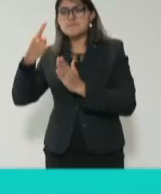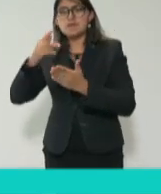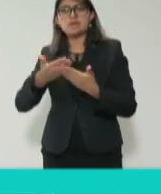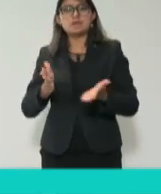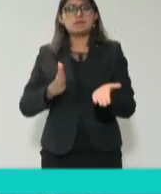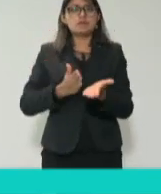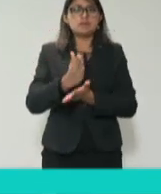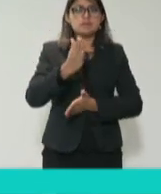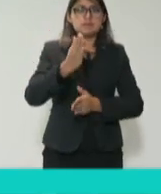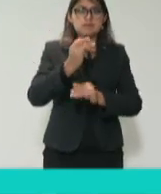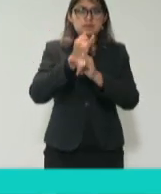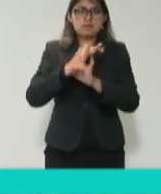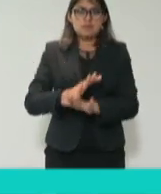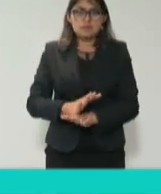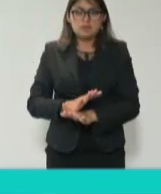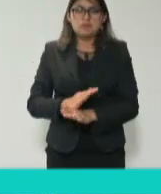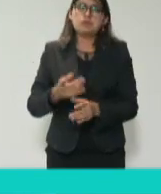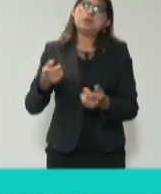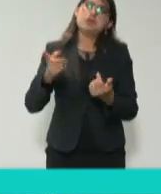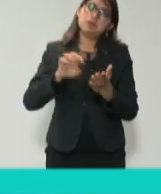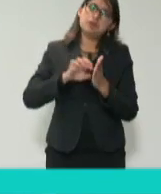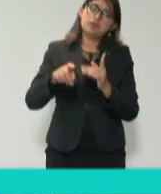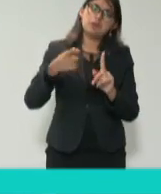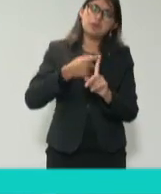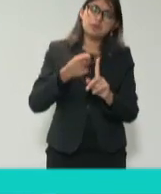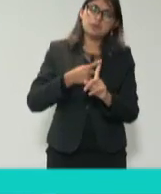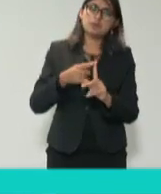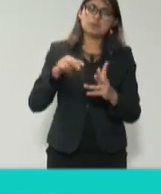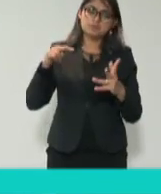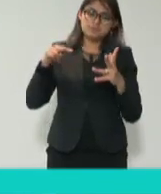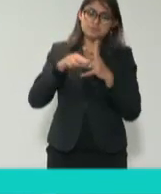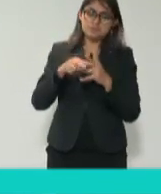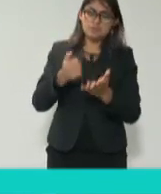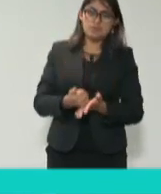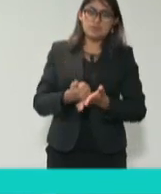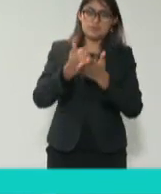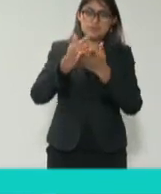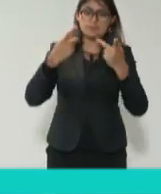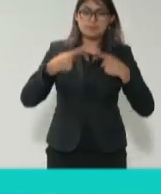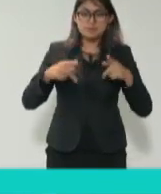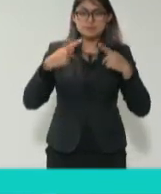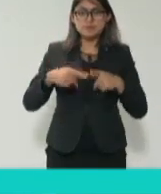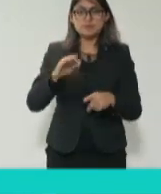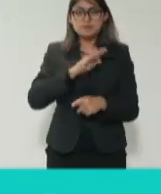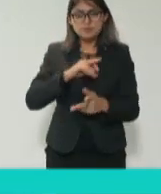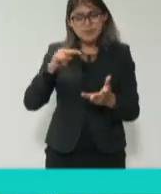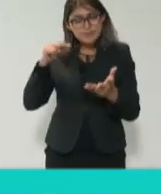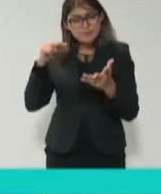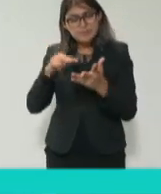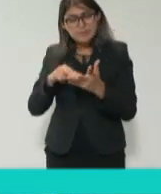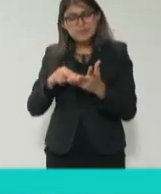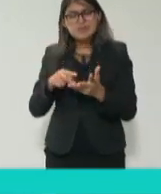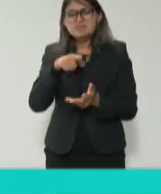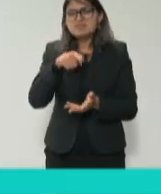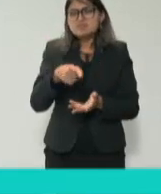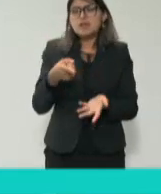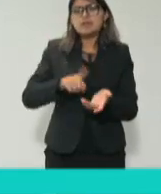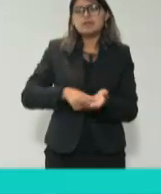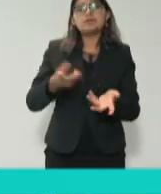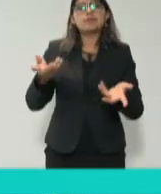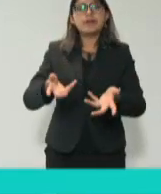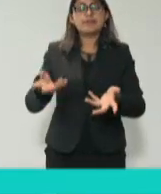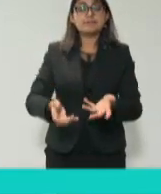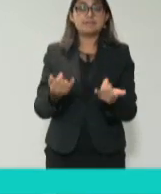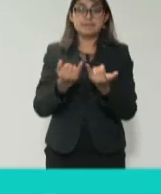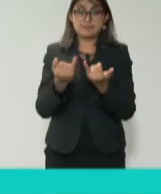los que se encuentran, el facilitar la transparencia, que las personas puedan ver qué se está haciendo y lo mismo la rendición